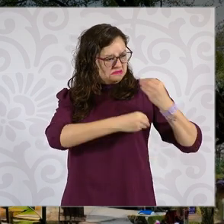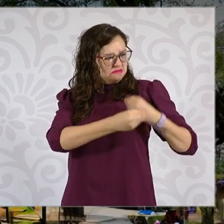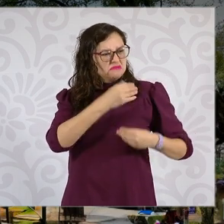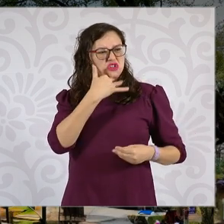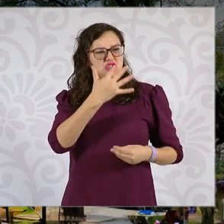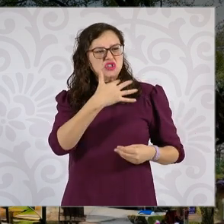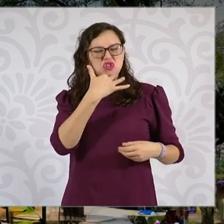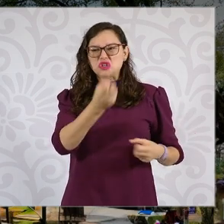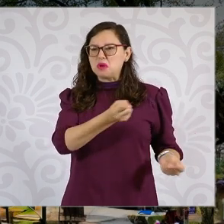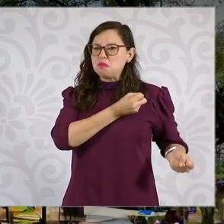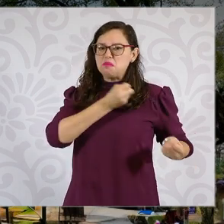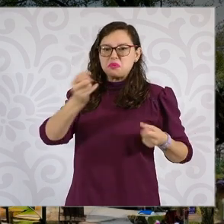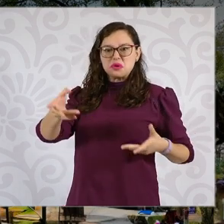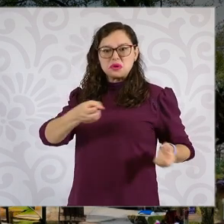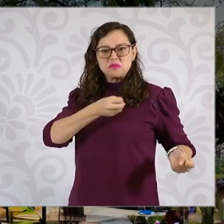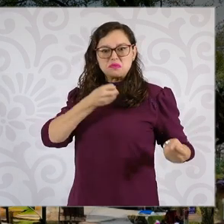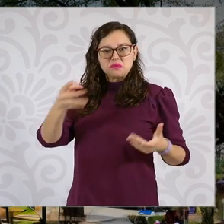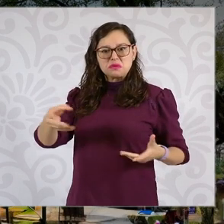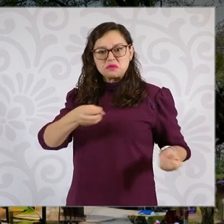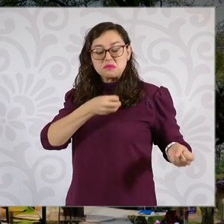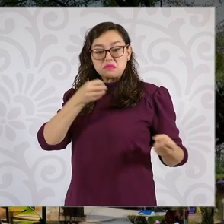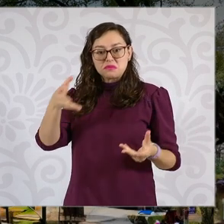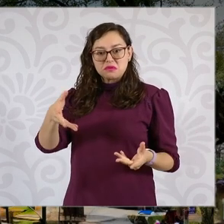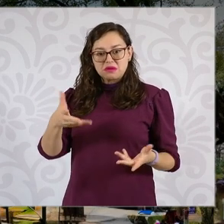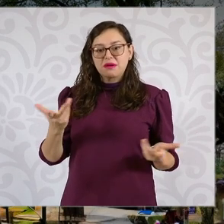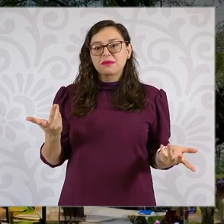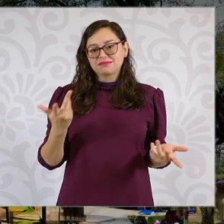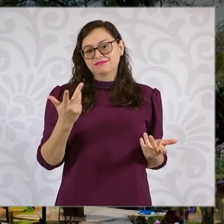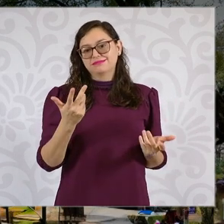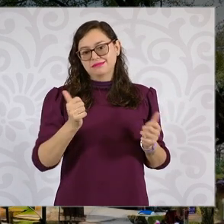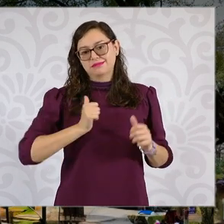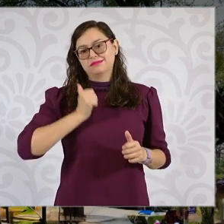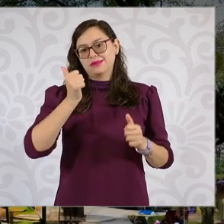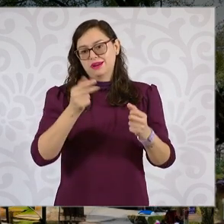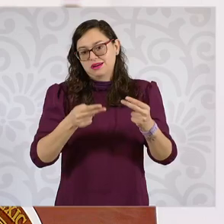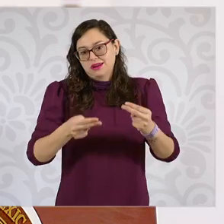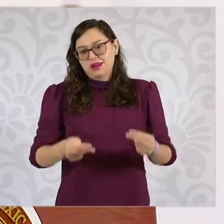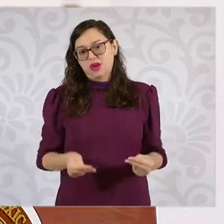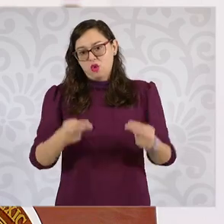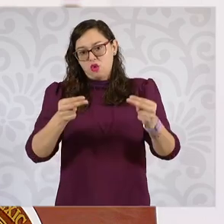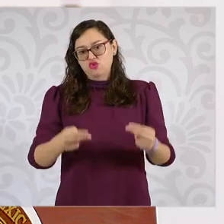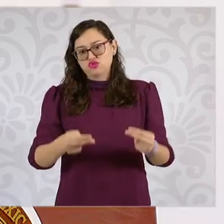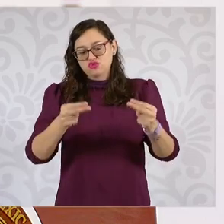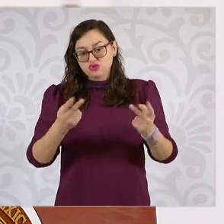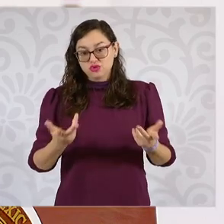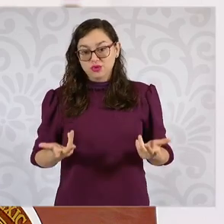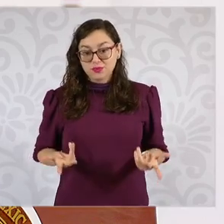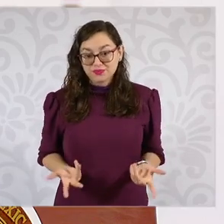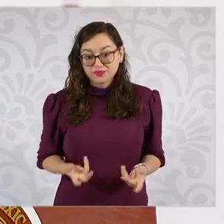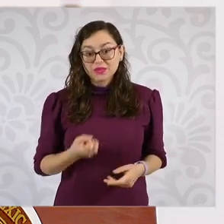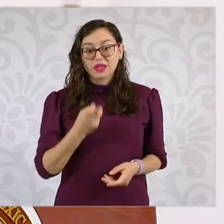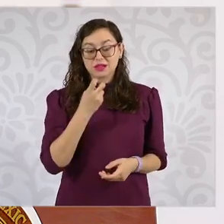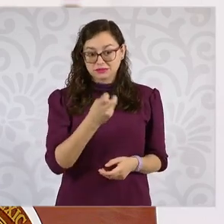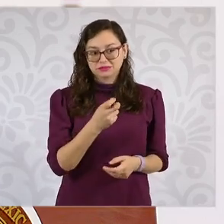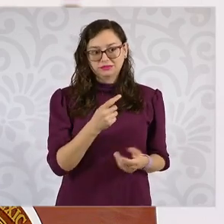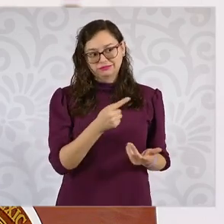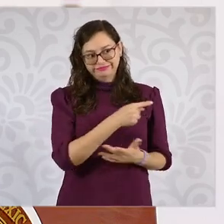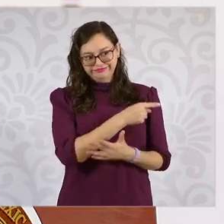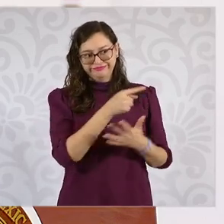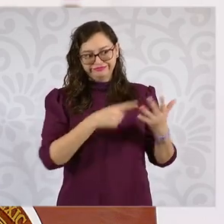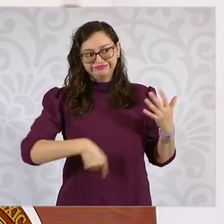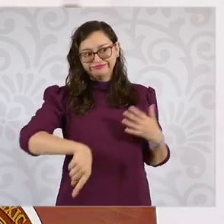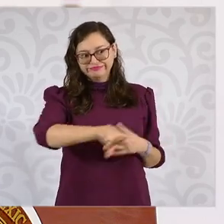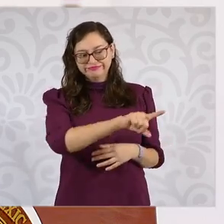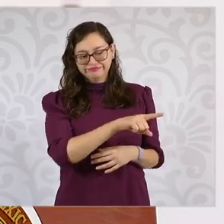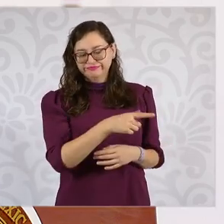neoliberal convirtió en mercancía los derechos como la educación, la salud y la alimentación. Dentro de los 100 puntos que